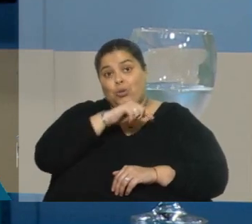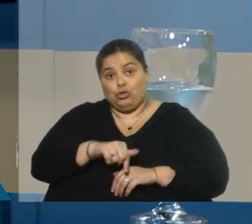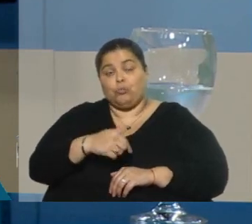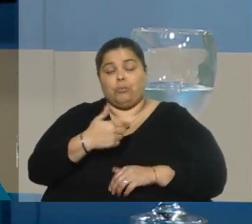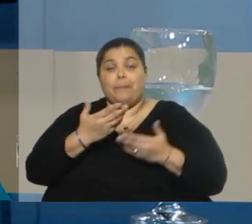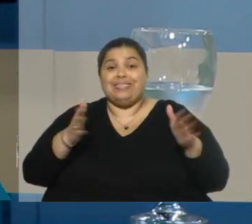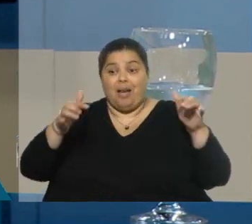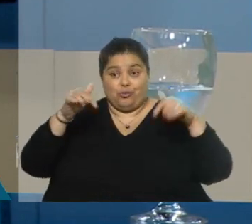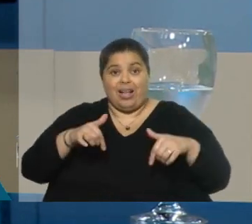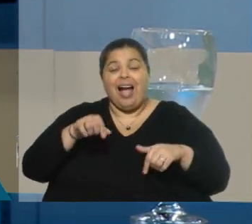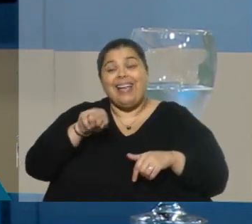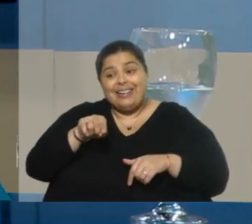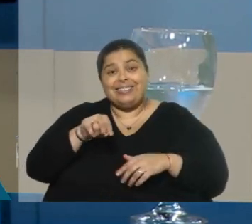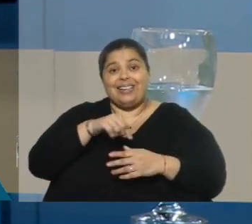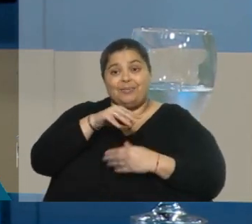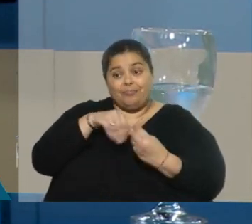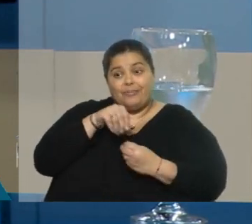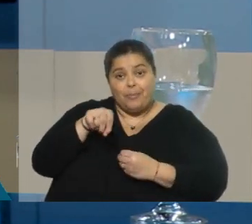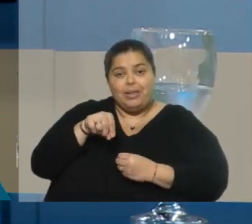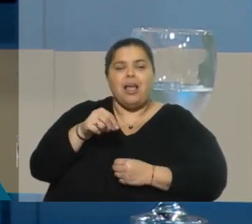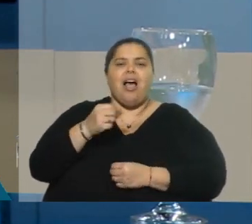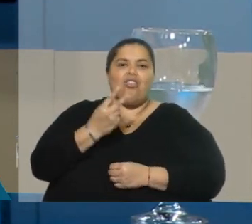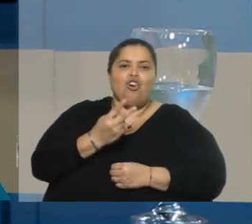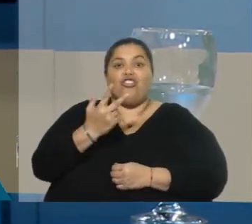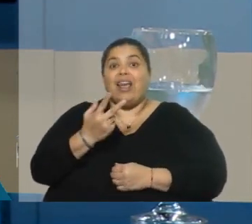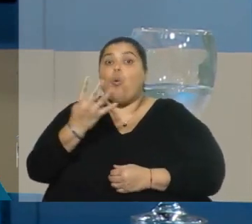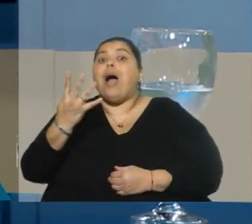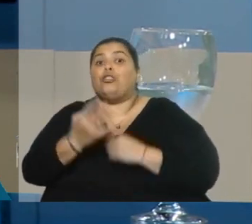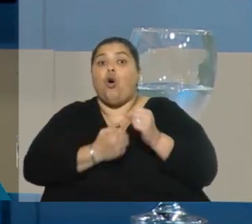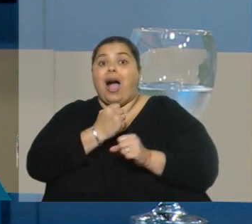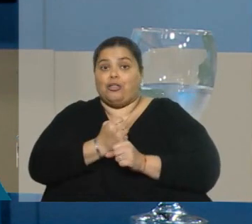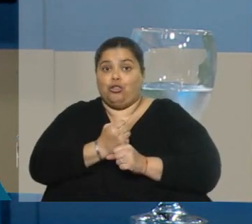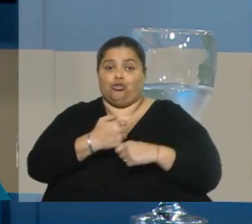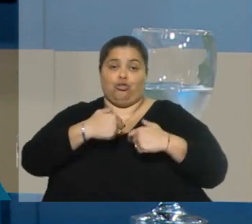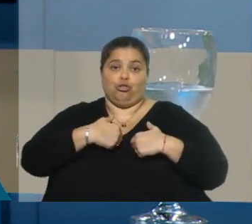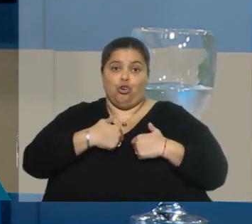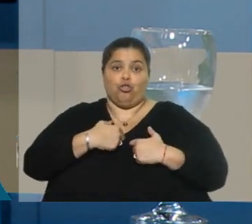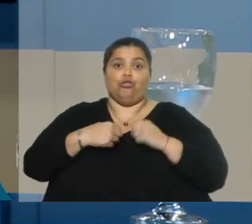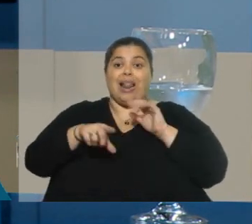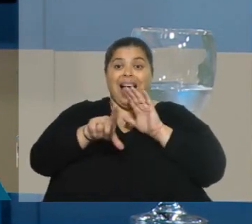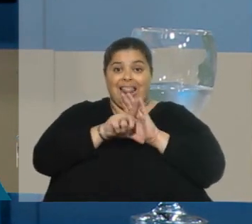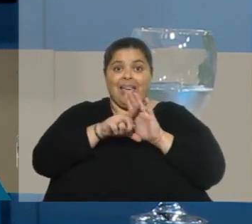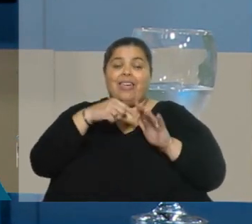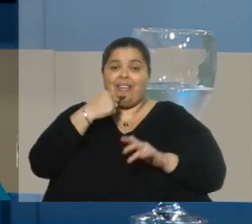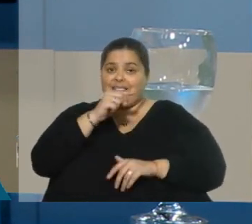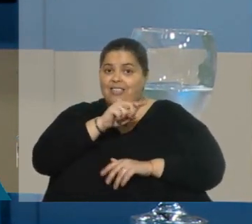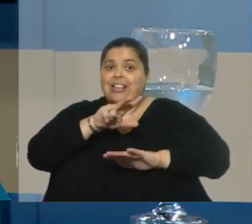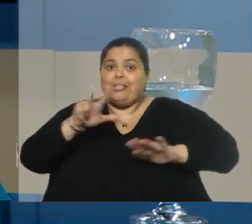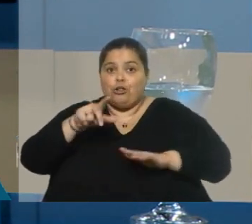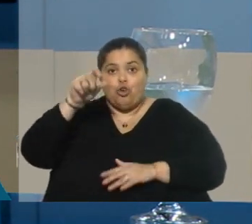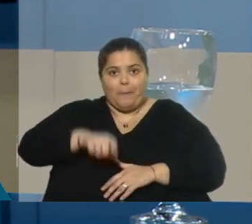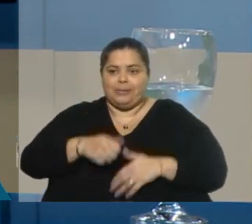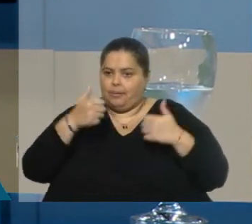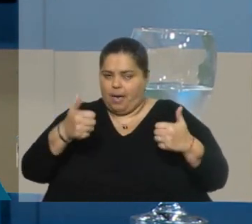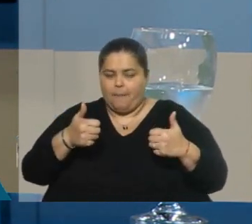3 y hasta 4 años. La ley estableció ese plazo máximo, nosotros nos adecuamos a las circunstancias y estamos cumpliendo con él. Después de